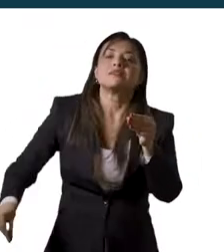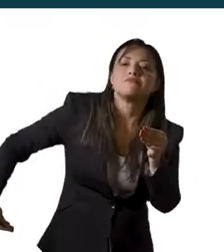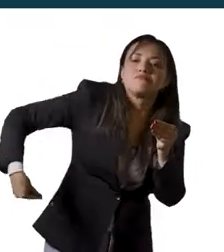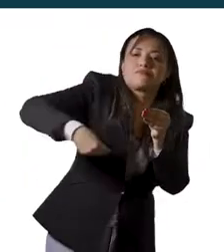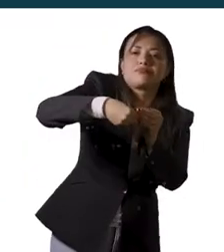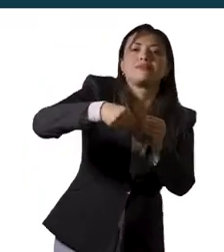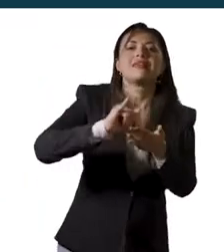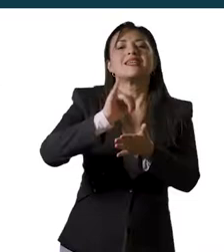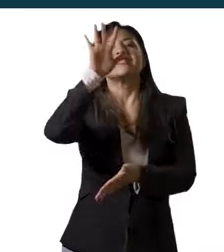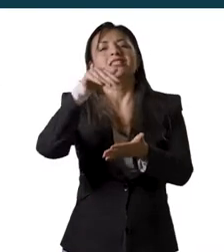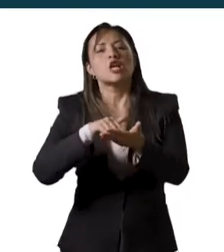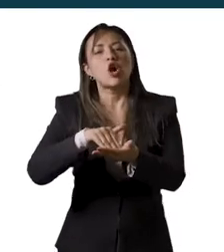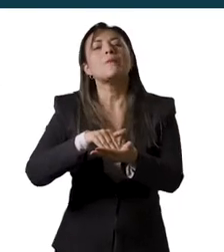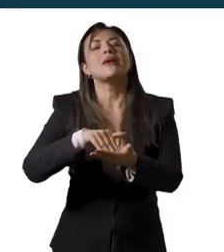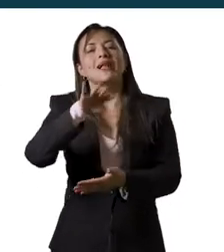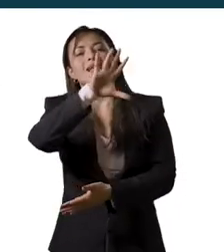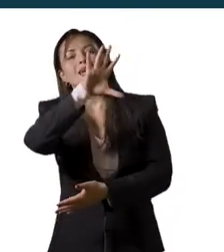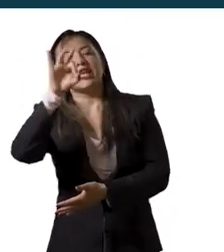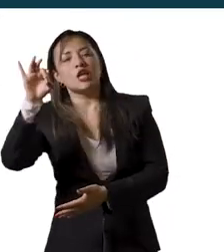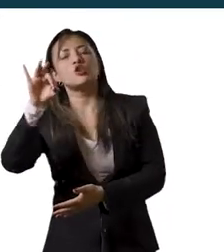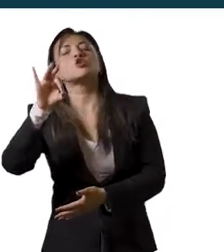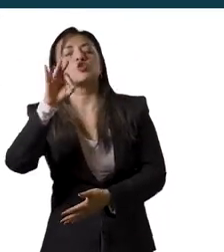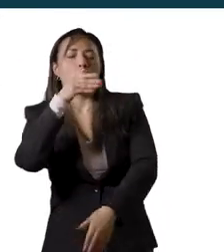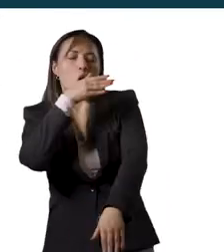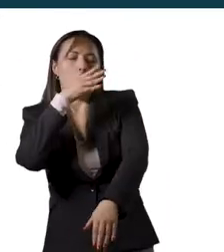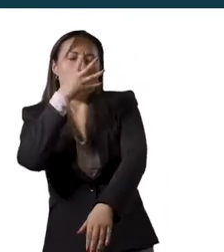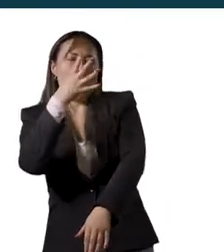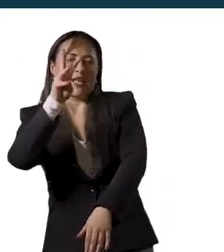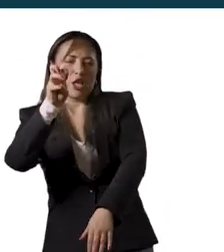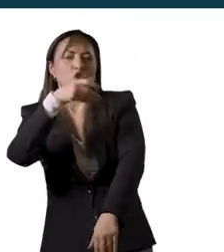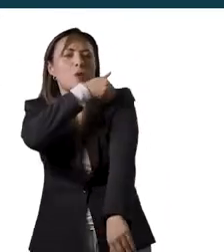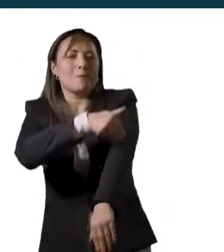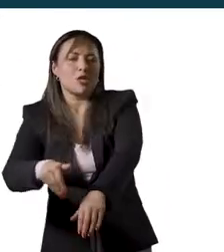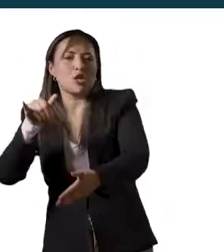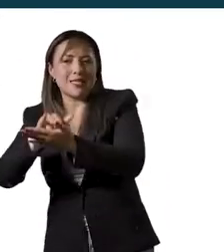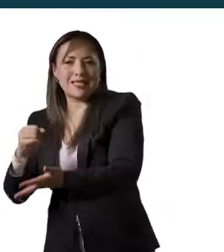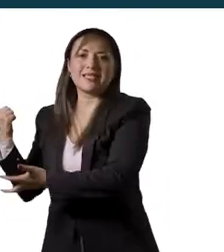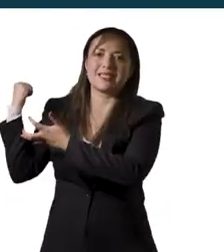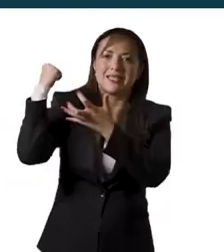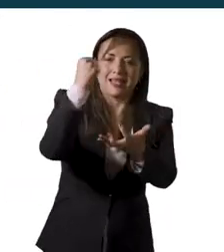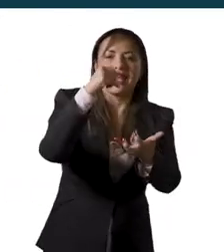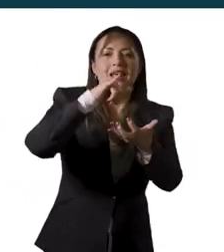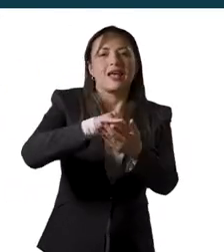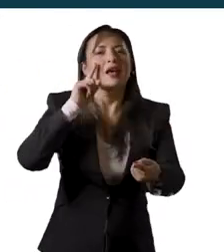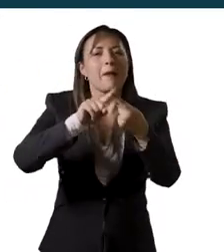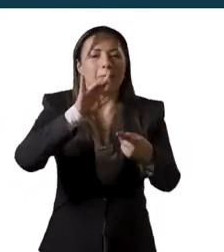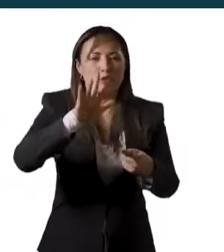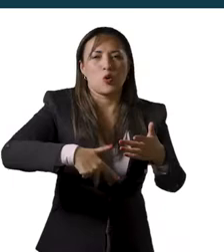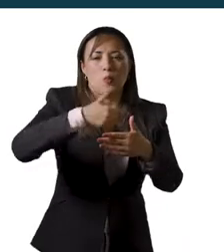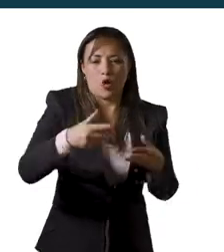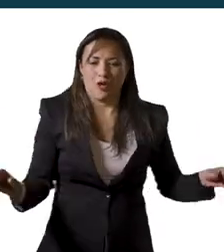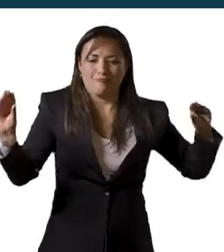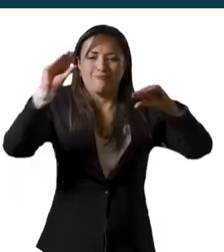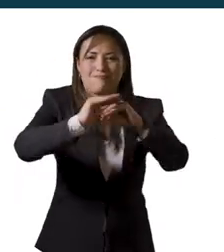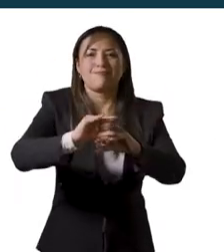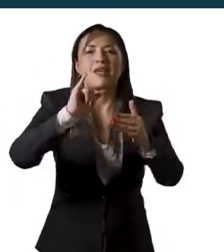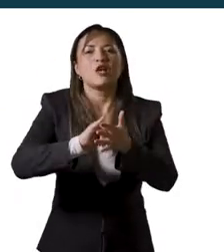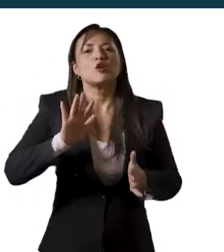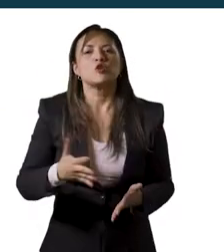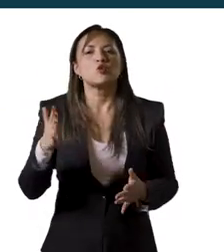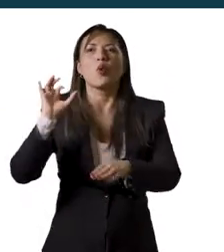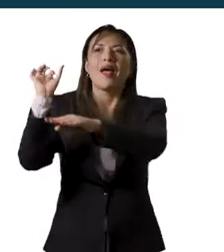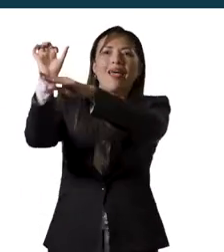y un aporte de 5,548,378,785